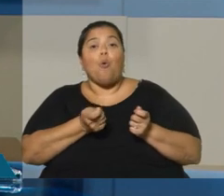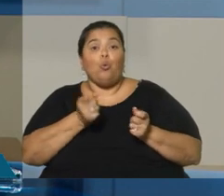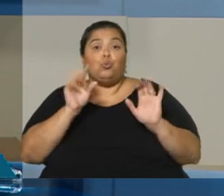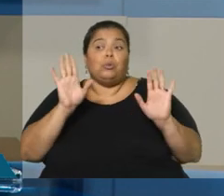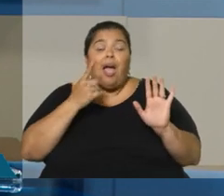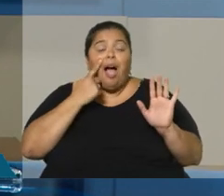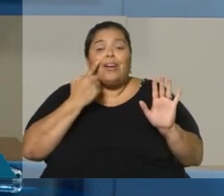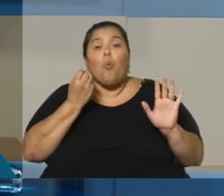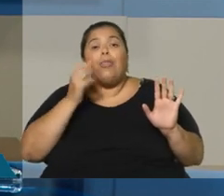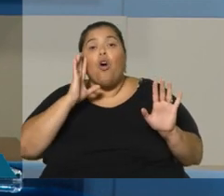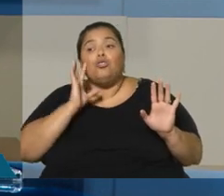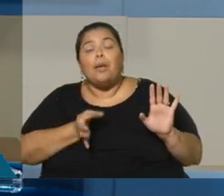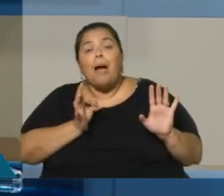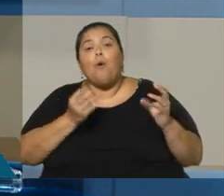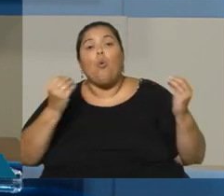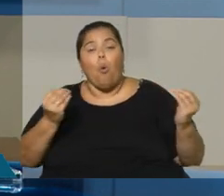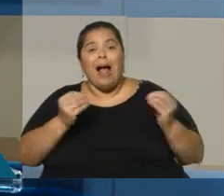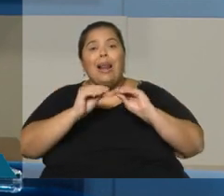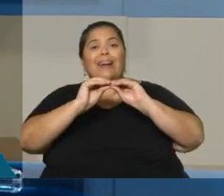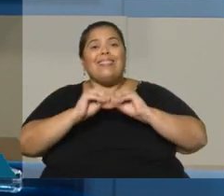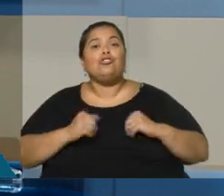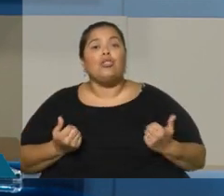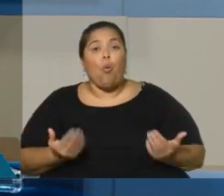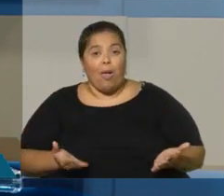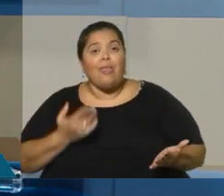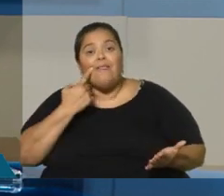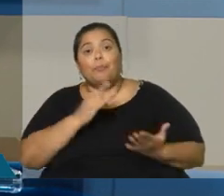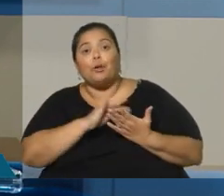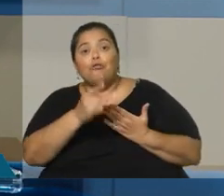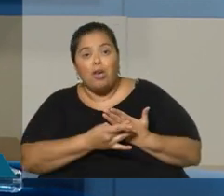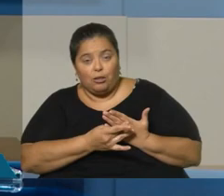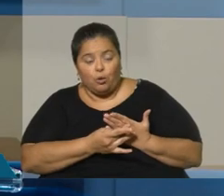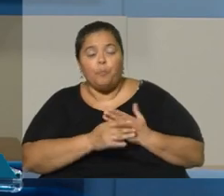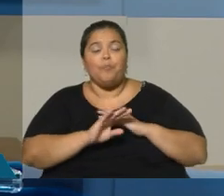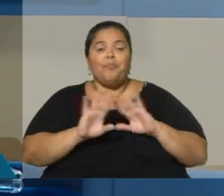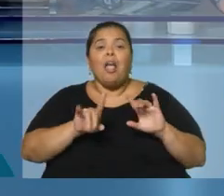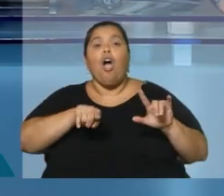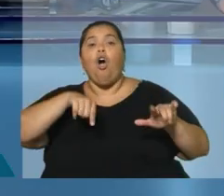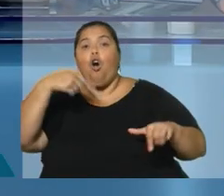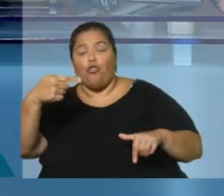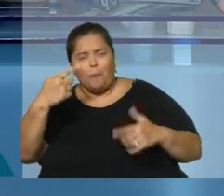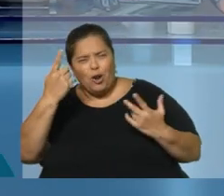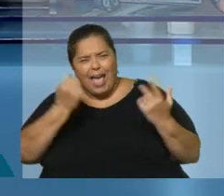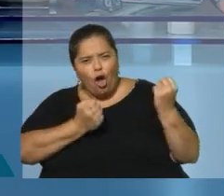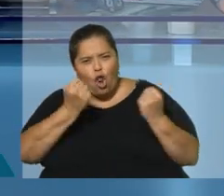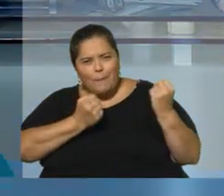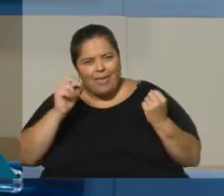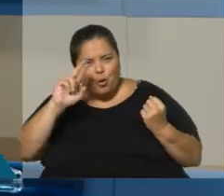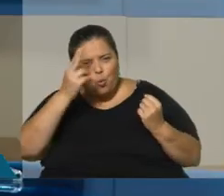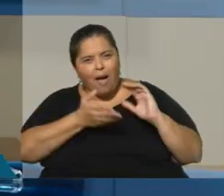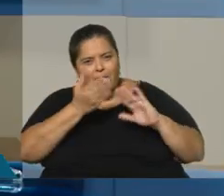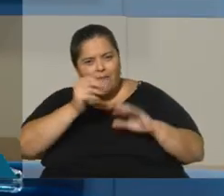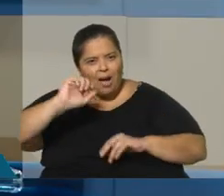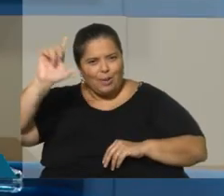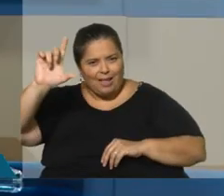cuando conozcamos el proyecto de ley de rendición de cuentas. Un elemento adicional... Pero la economía de Uruguay va a crecer, Luis. La economía de Uruguay...,5